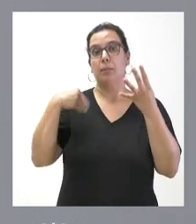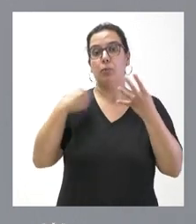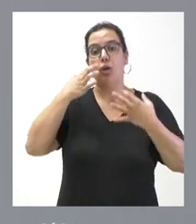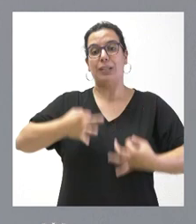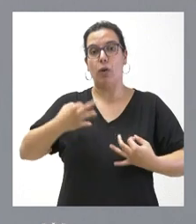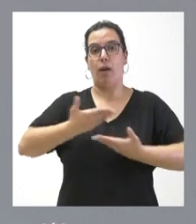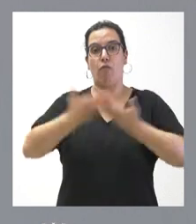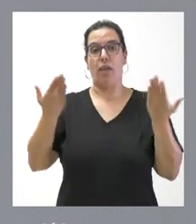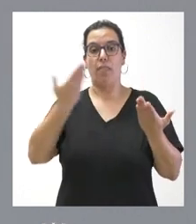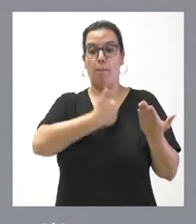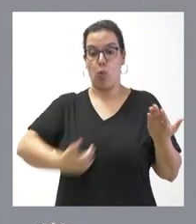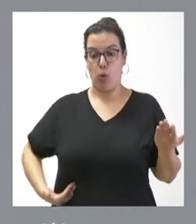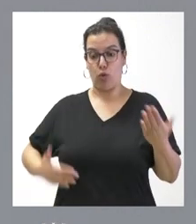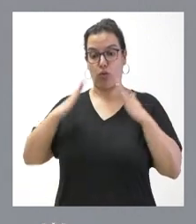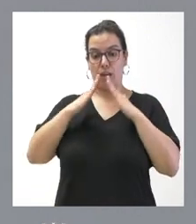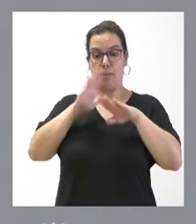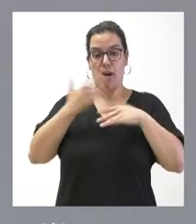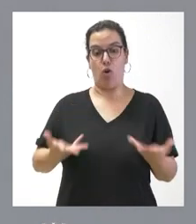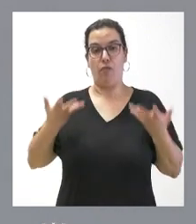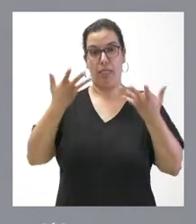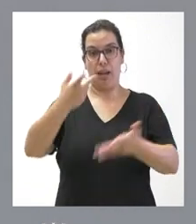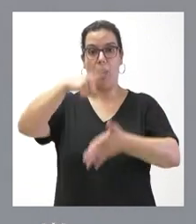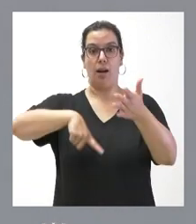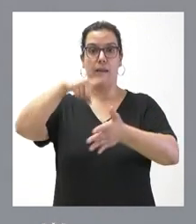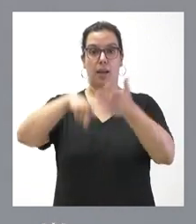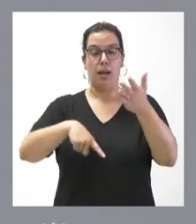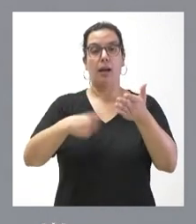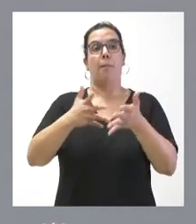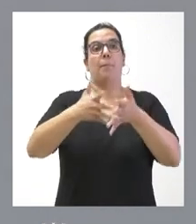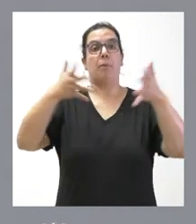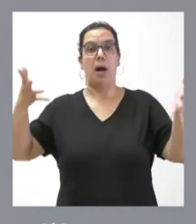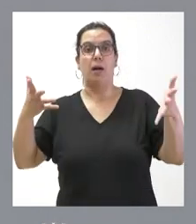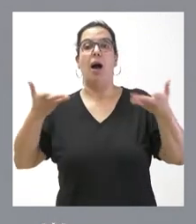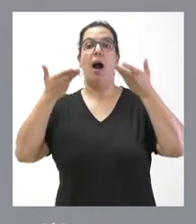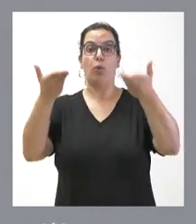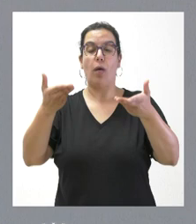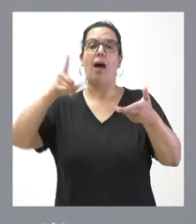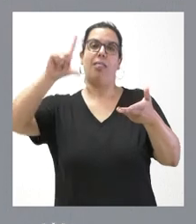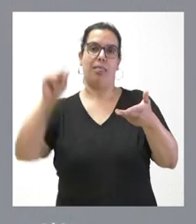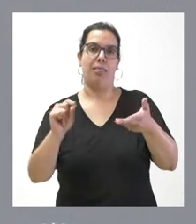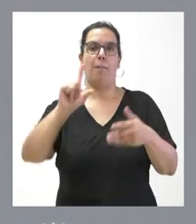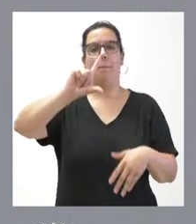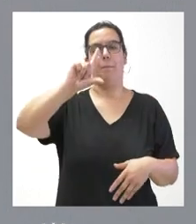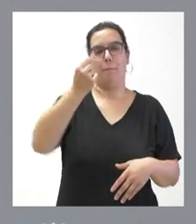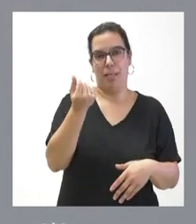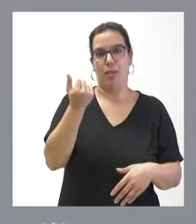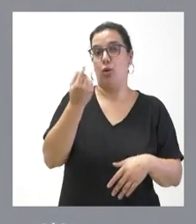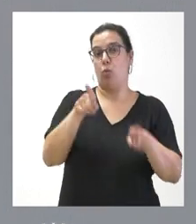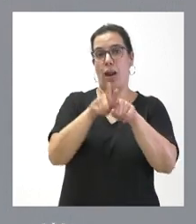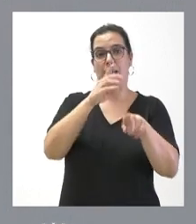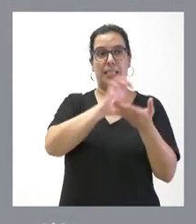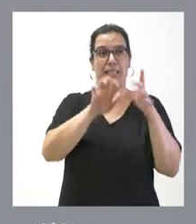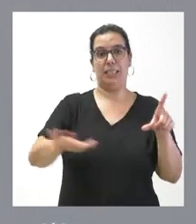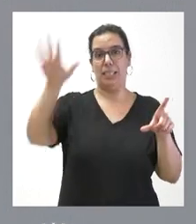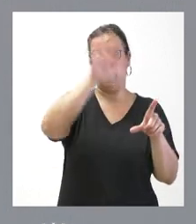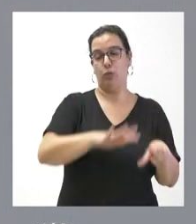y confianza a los propietarios para que las viviendas ofrecen en el mercado y más oferta va a ayudar a que los precios sean más reducidos como ocurre en el conjunto de Castilla y León respecto